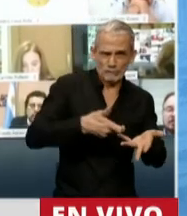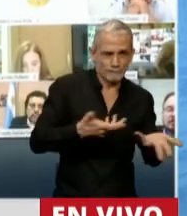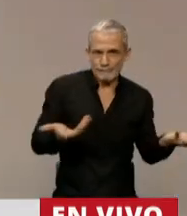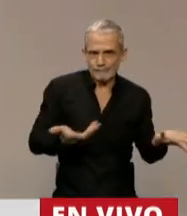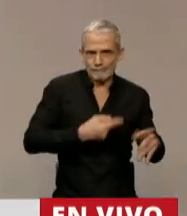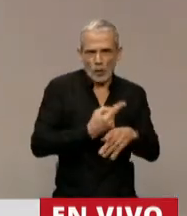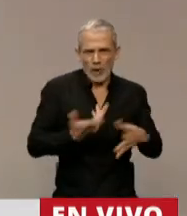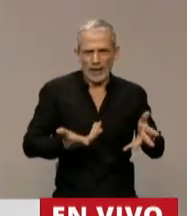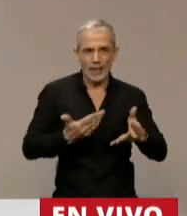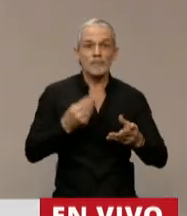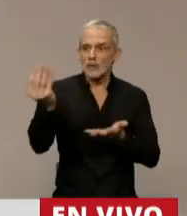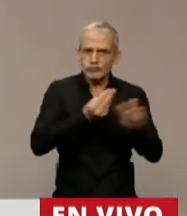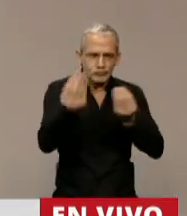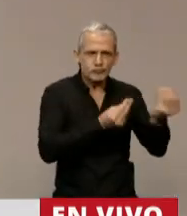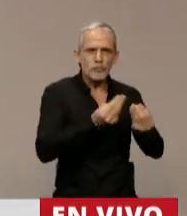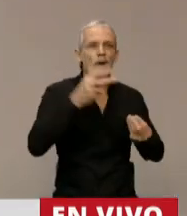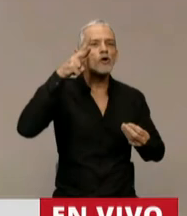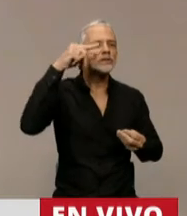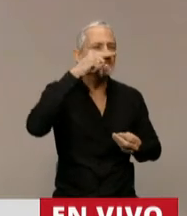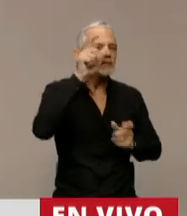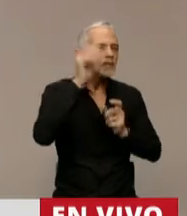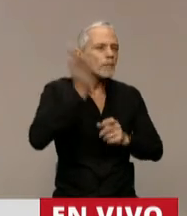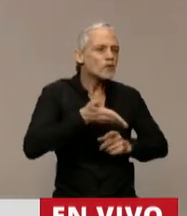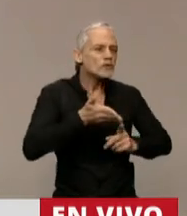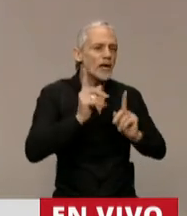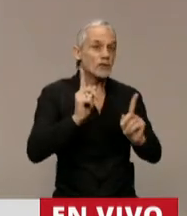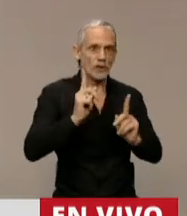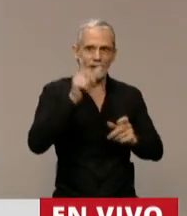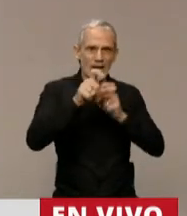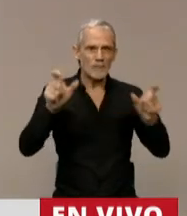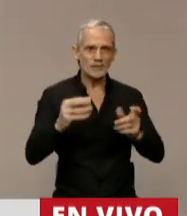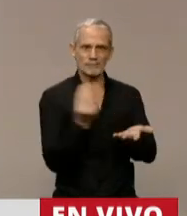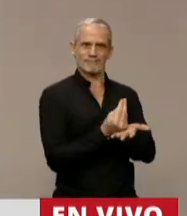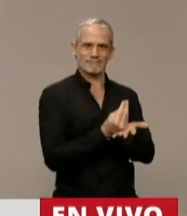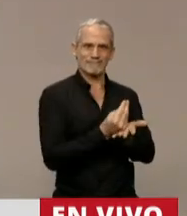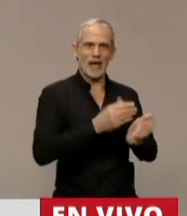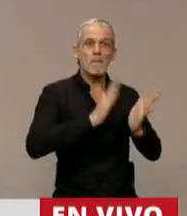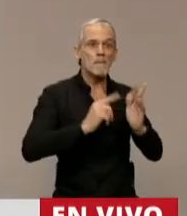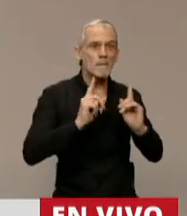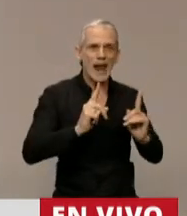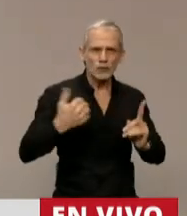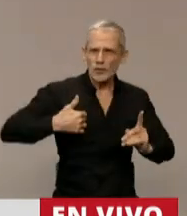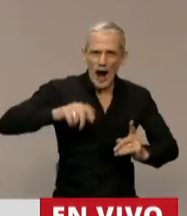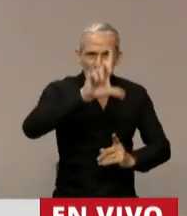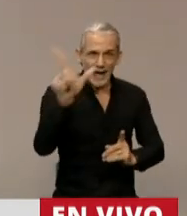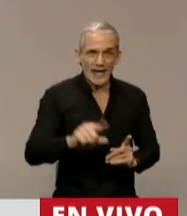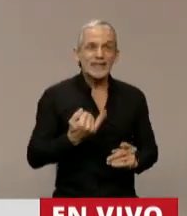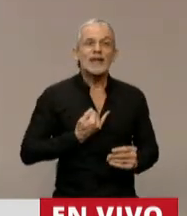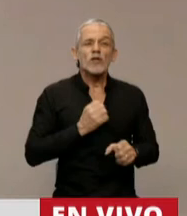PyMEs emplean al 87% de los trabajadores en blanco de todo el país.